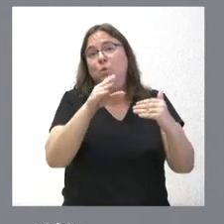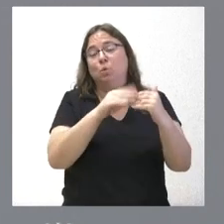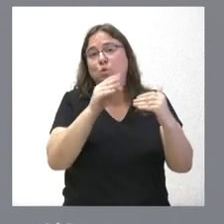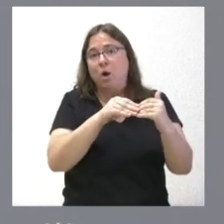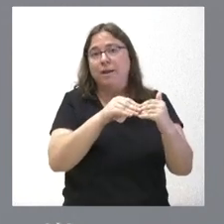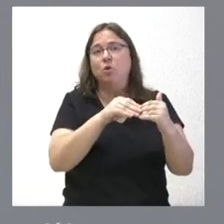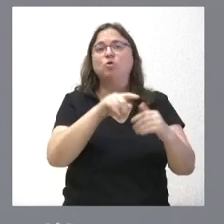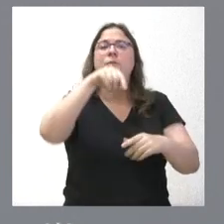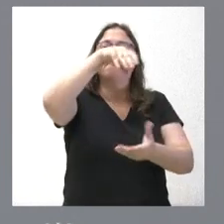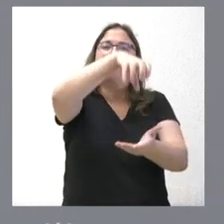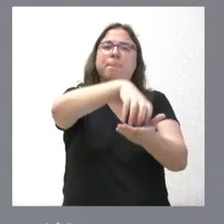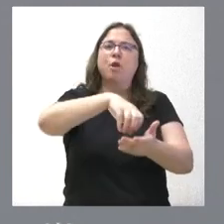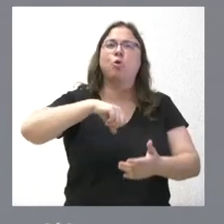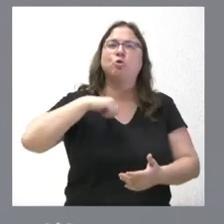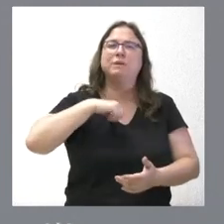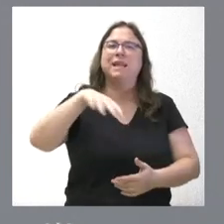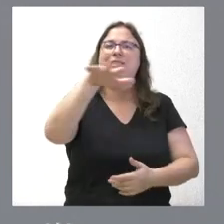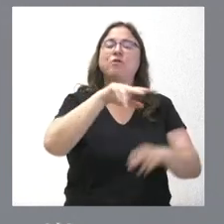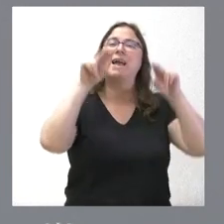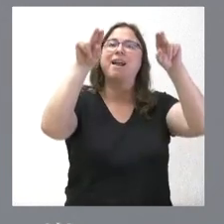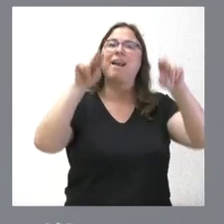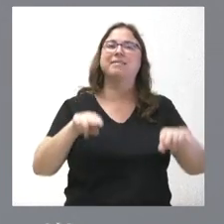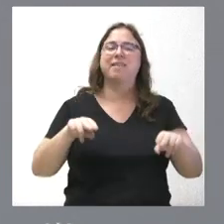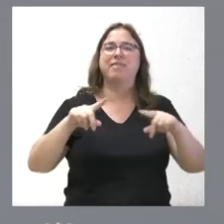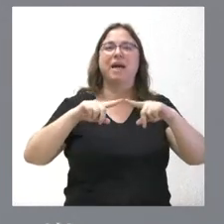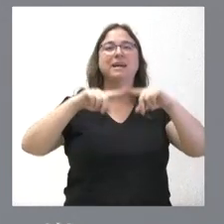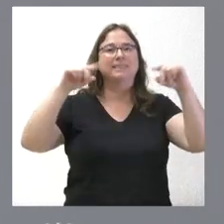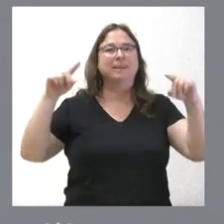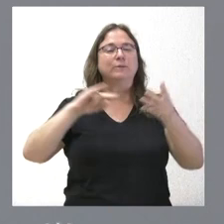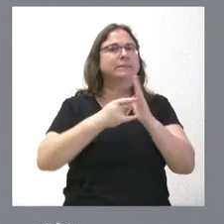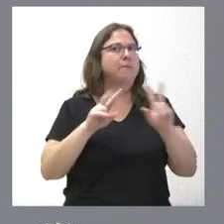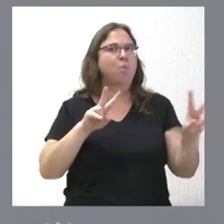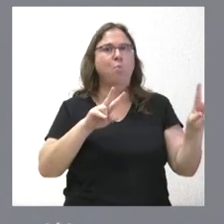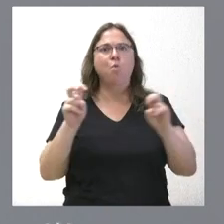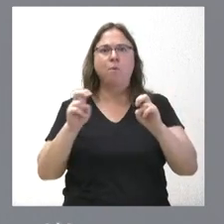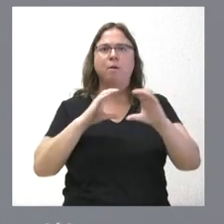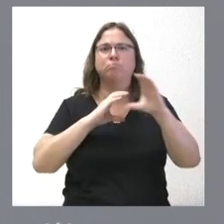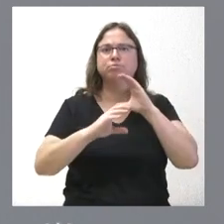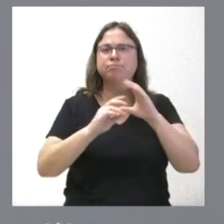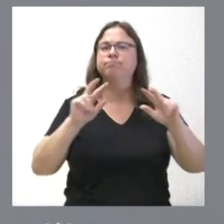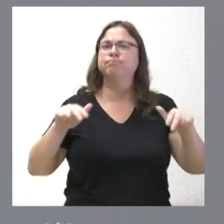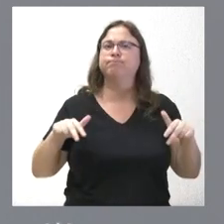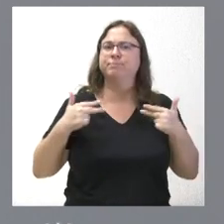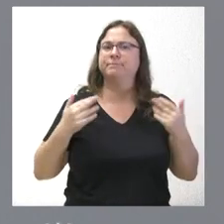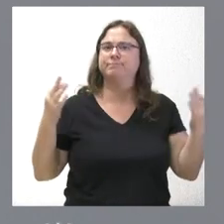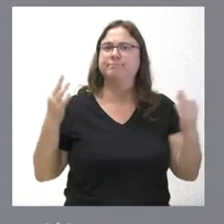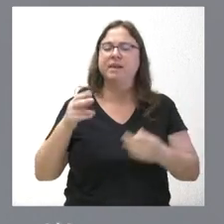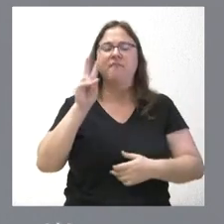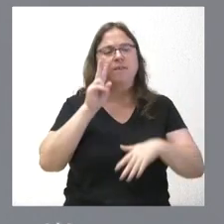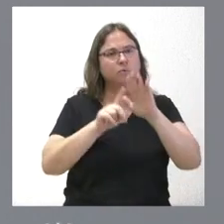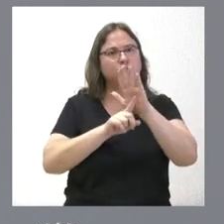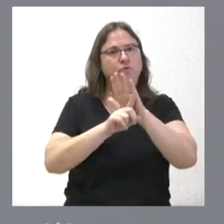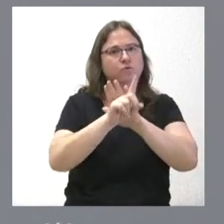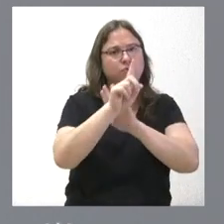y el personal. En este caso, se implanta en la residencia de Segovia. El sistema es innovador y, lógicamente, permitirá ver su desarrollo